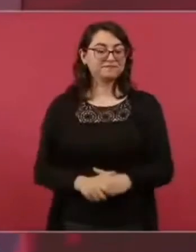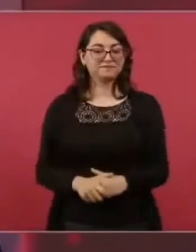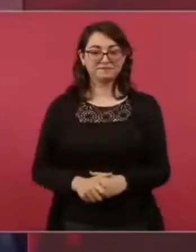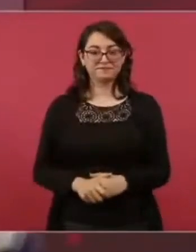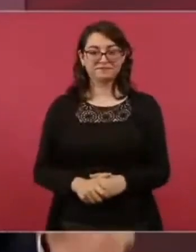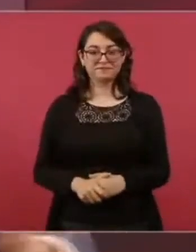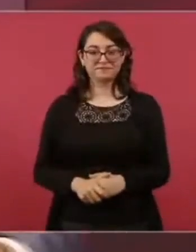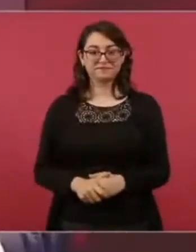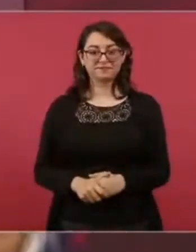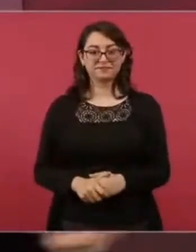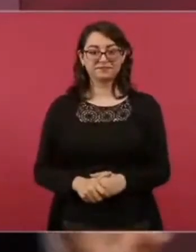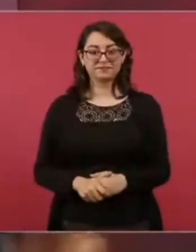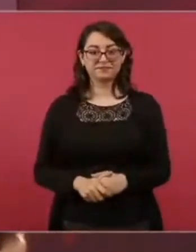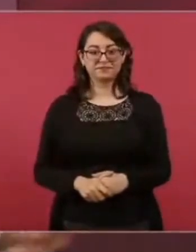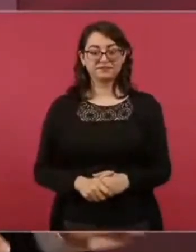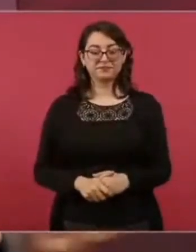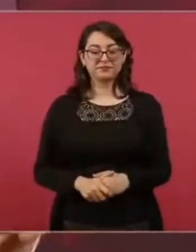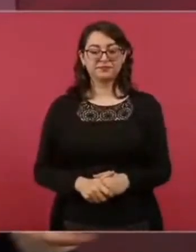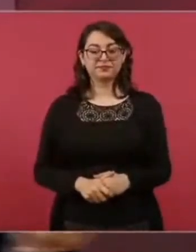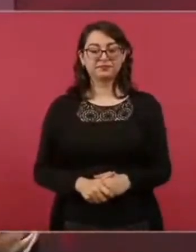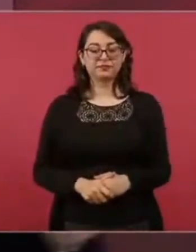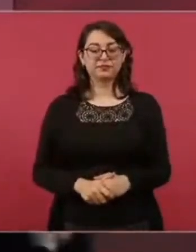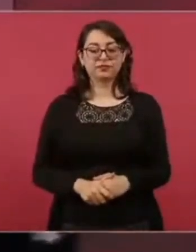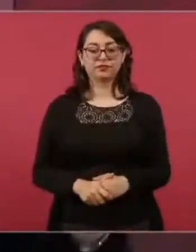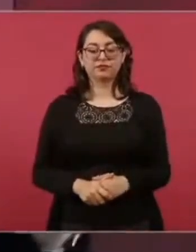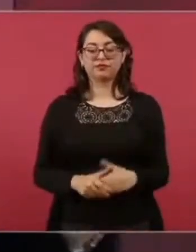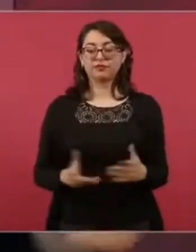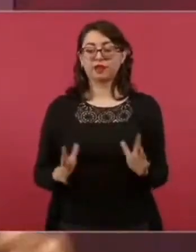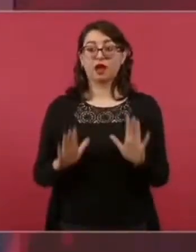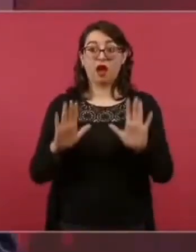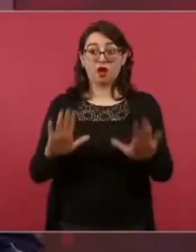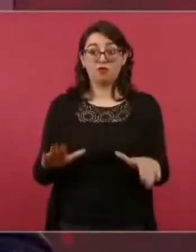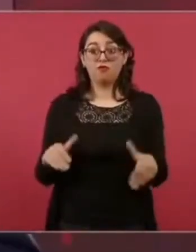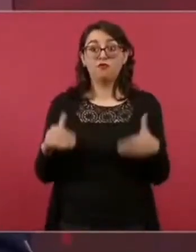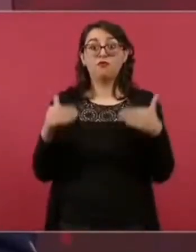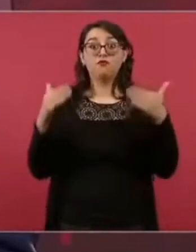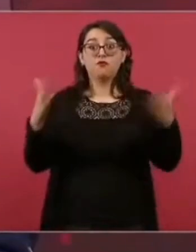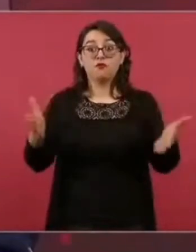solo en privado hablaban de